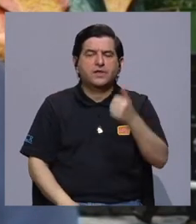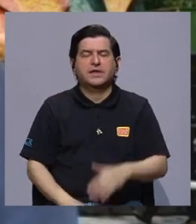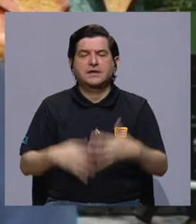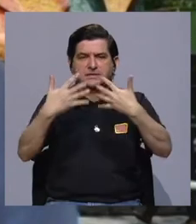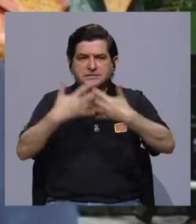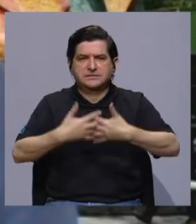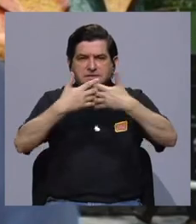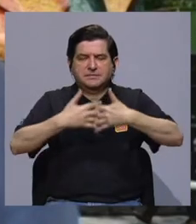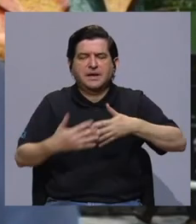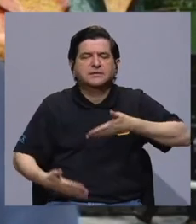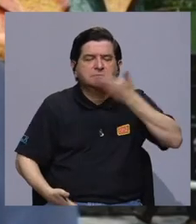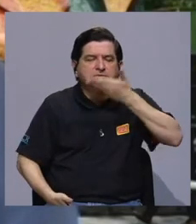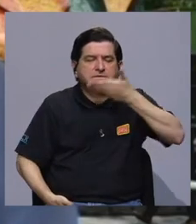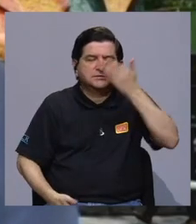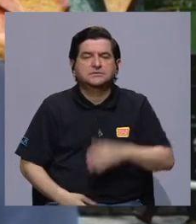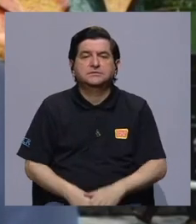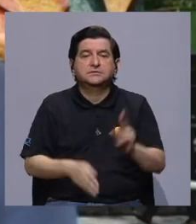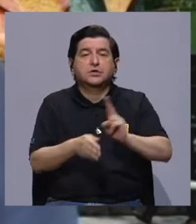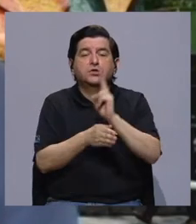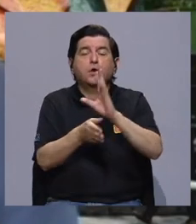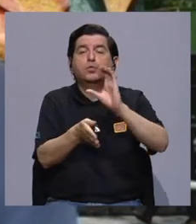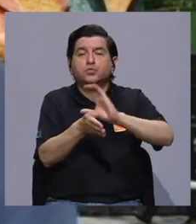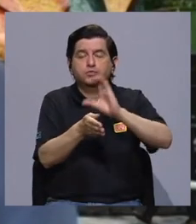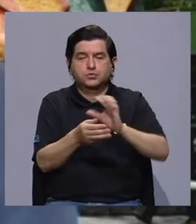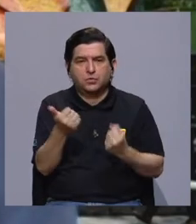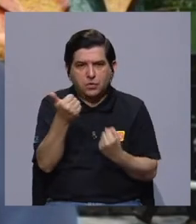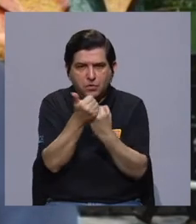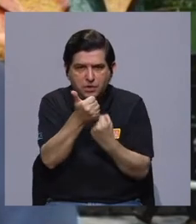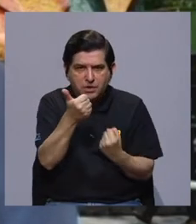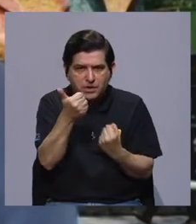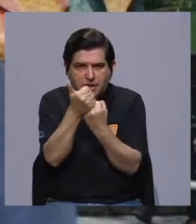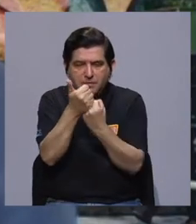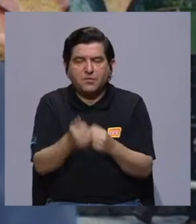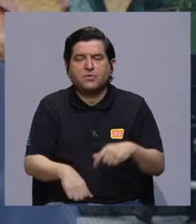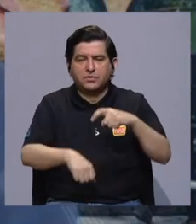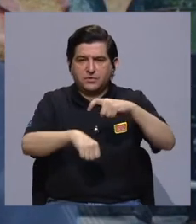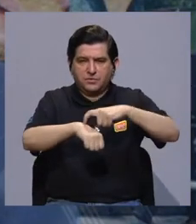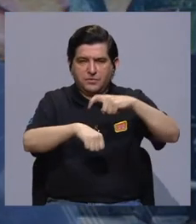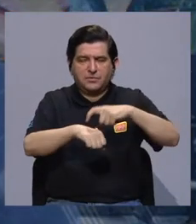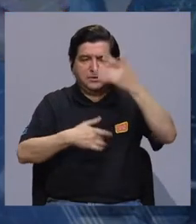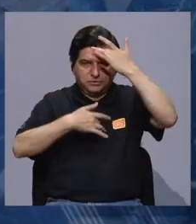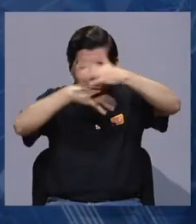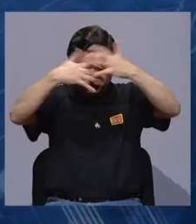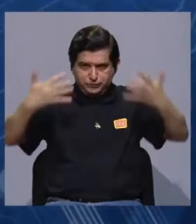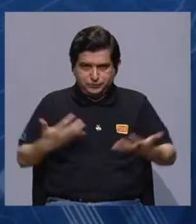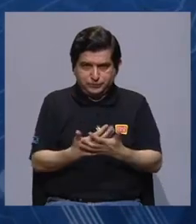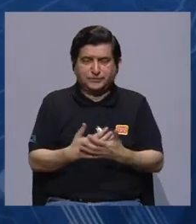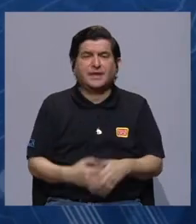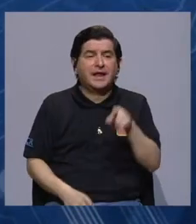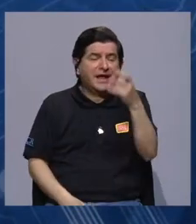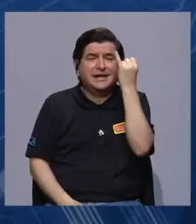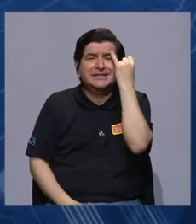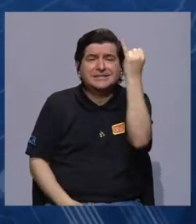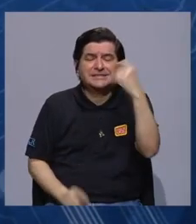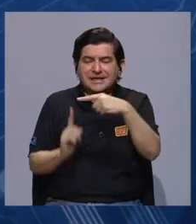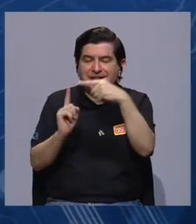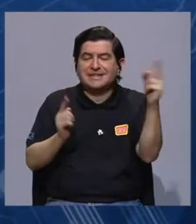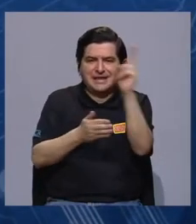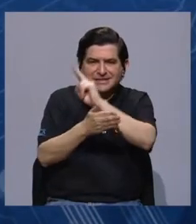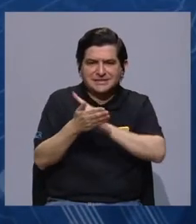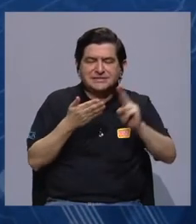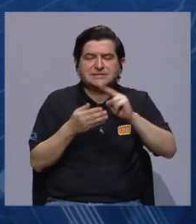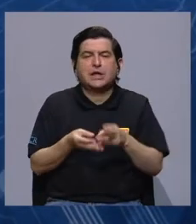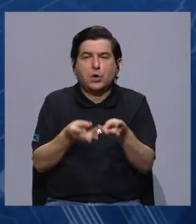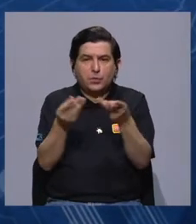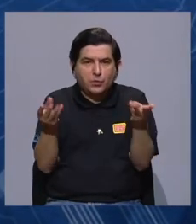ventiladores de uso clínico, ¿verdad?, para apoyar todo este tema de la pandemia. Y son iniciativas que desde